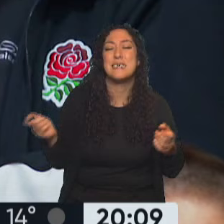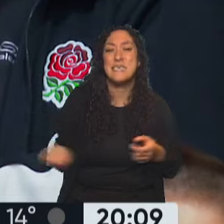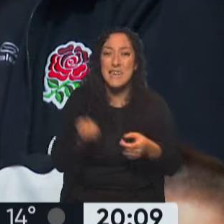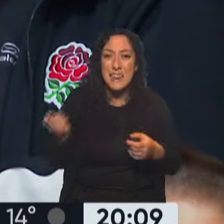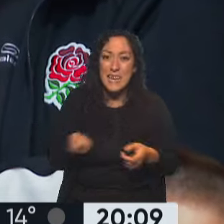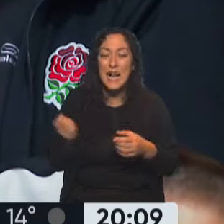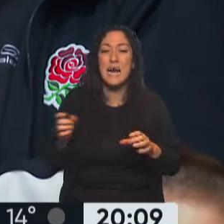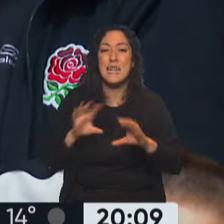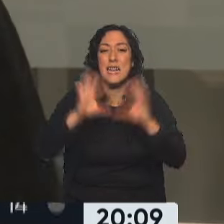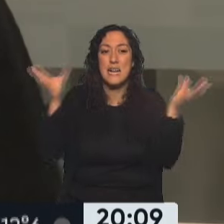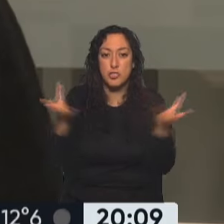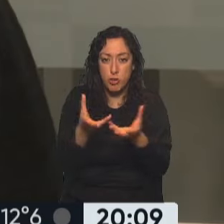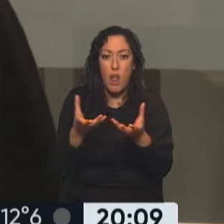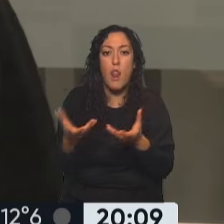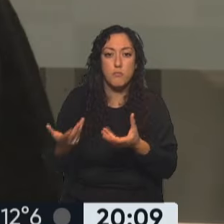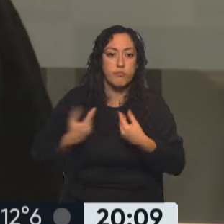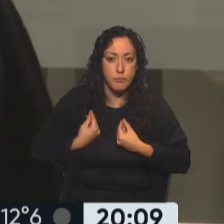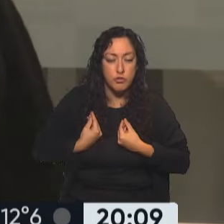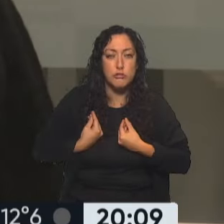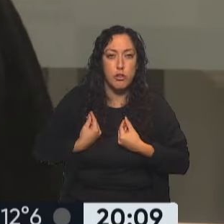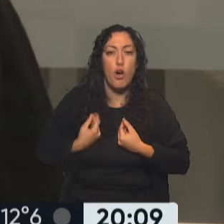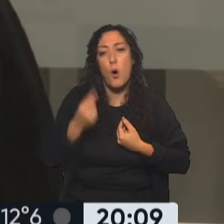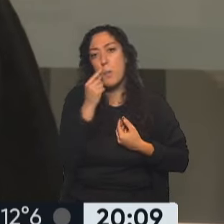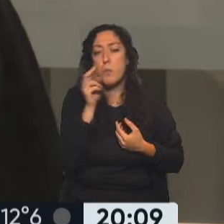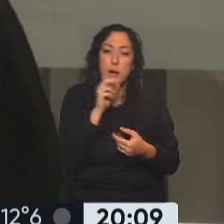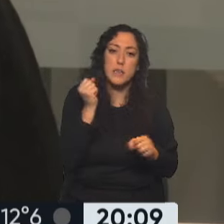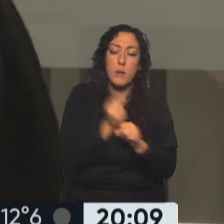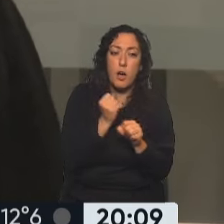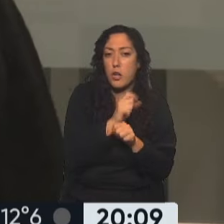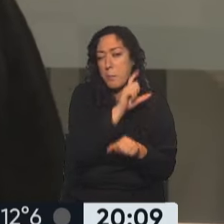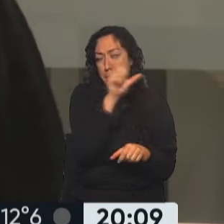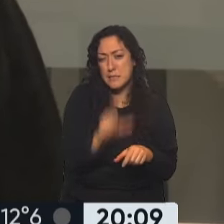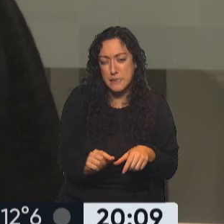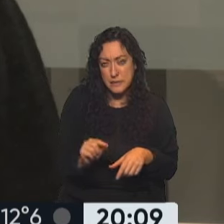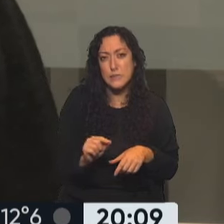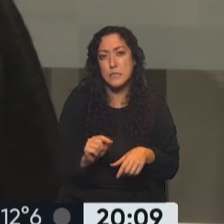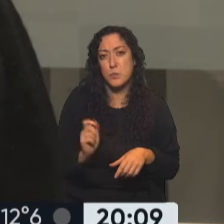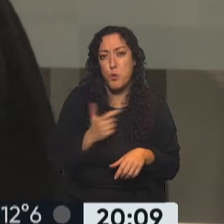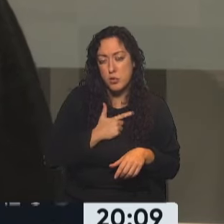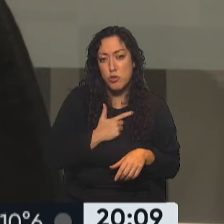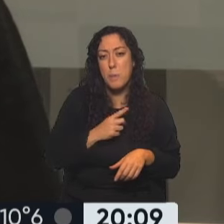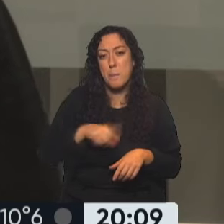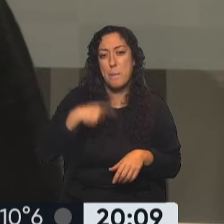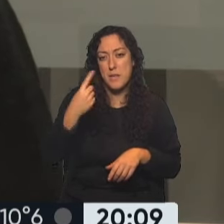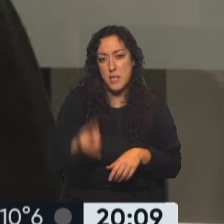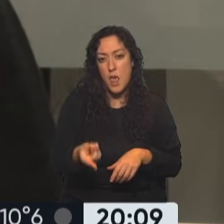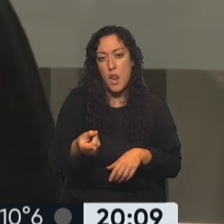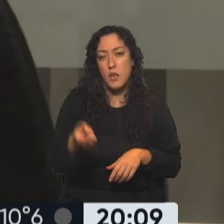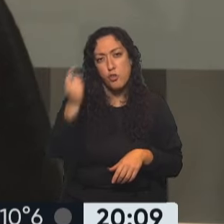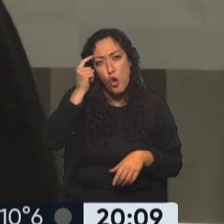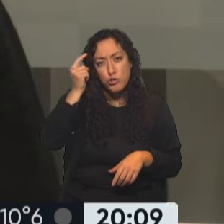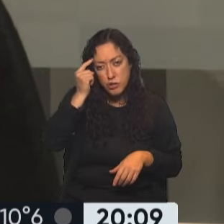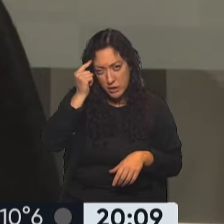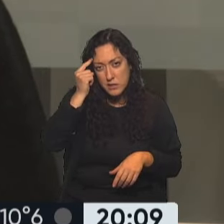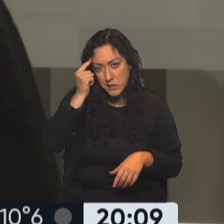Internacional. Y sabemos que los trabajadores de nuestro país, las trabajadoras de nuestro país, mañana, a conciencia,